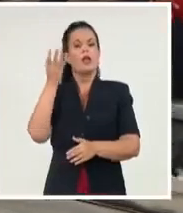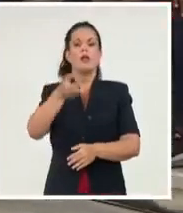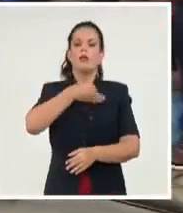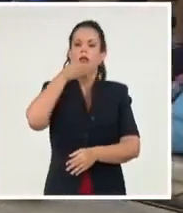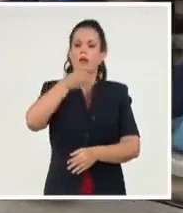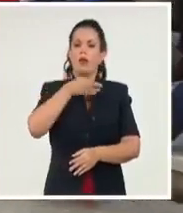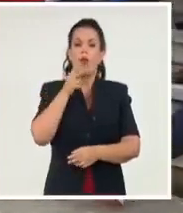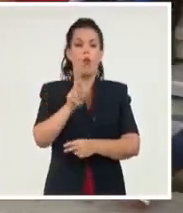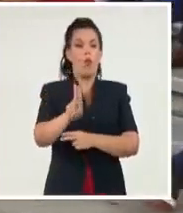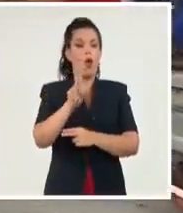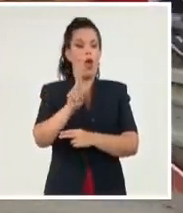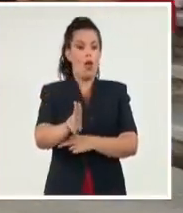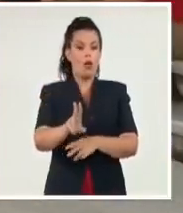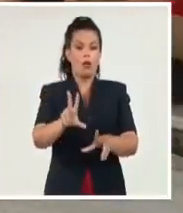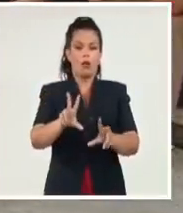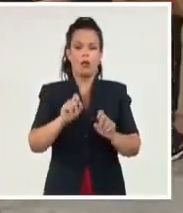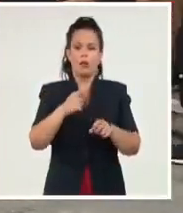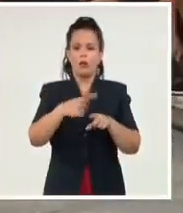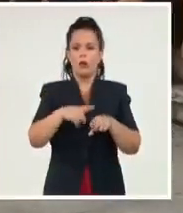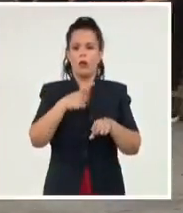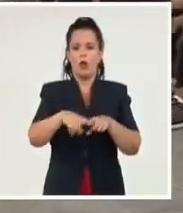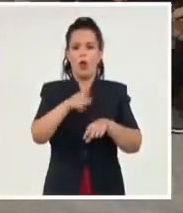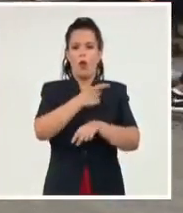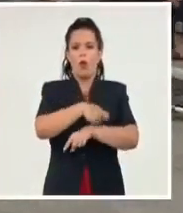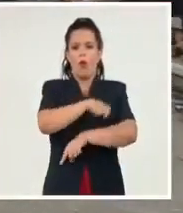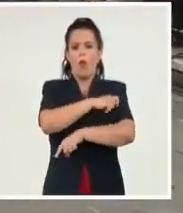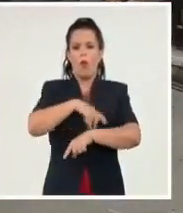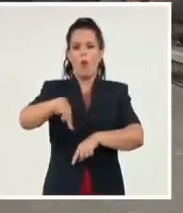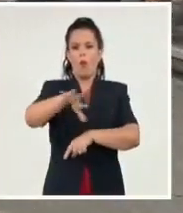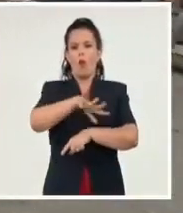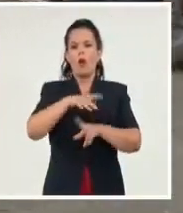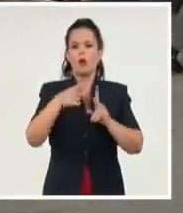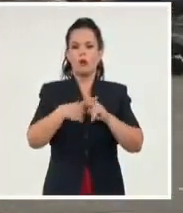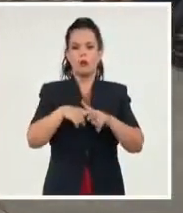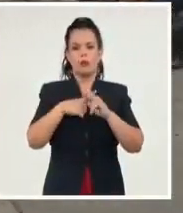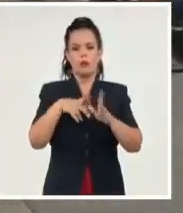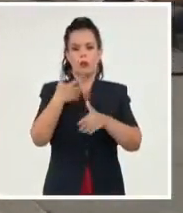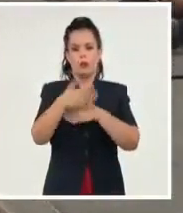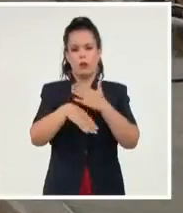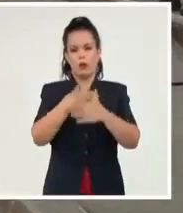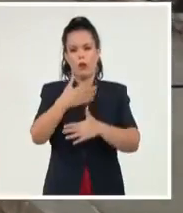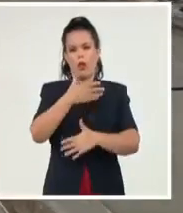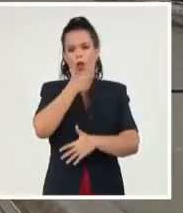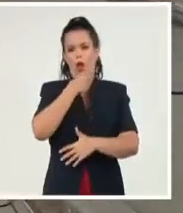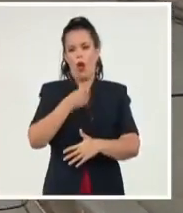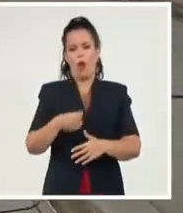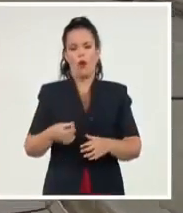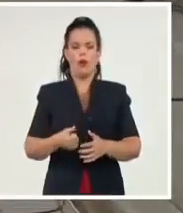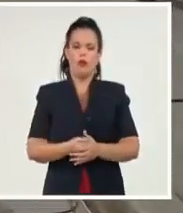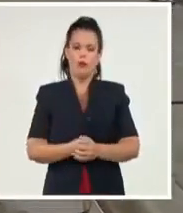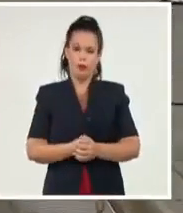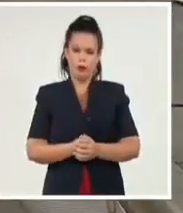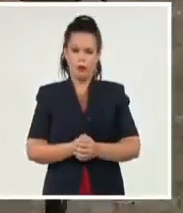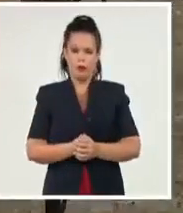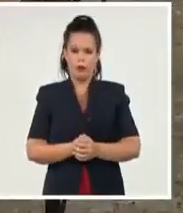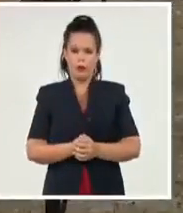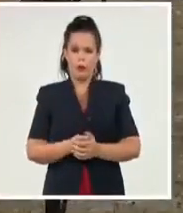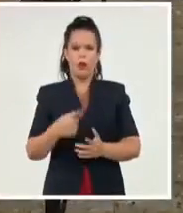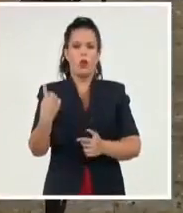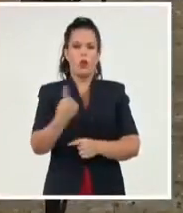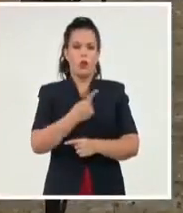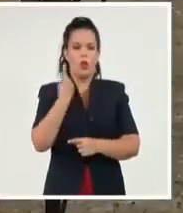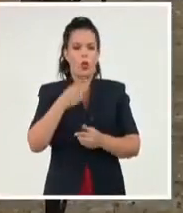públicas para responder a las problemáticas de los jóvenes. Tenemos que propiciar, sin discriminar,